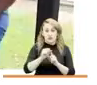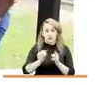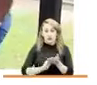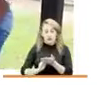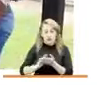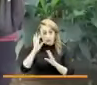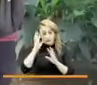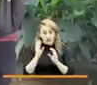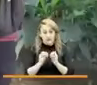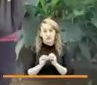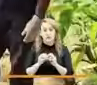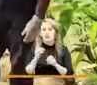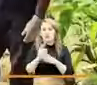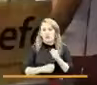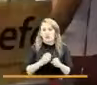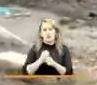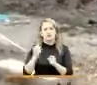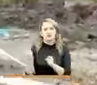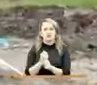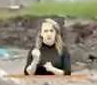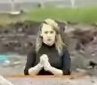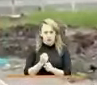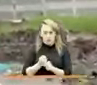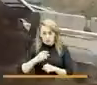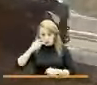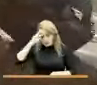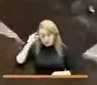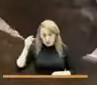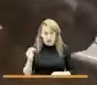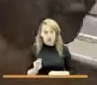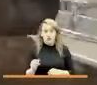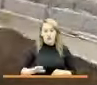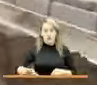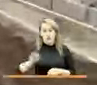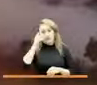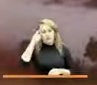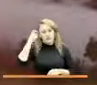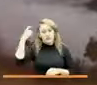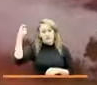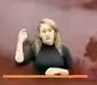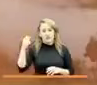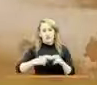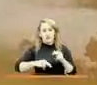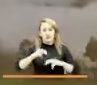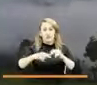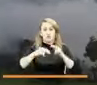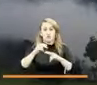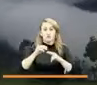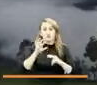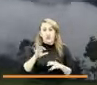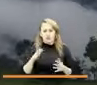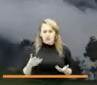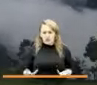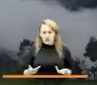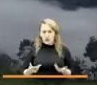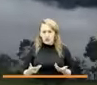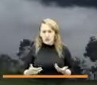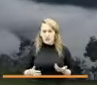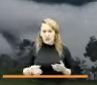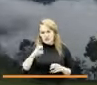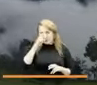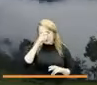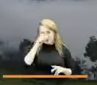fue el año de trabajar intensamente por el país que todos soñamos construir. Este país que tiene como premisa y norte